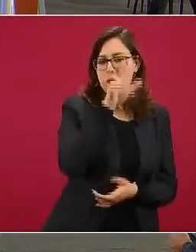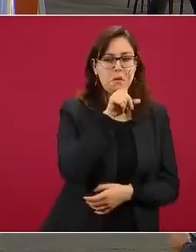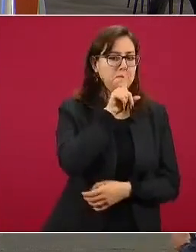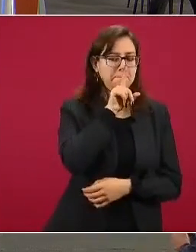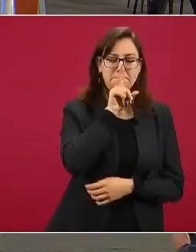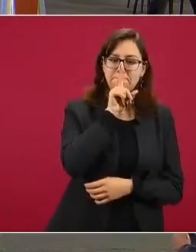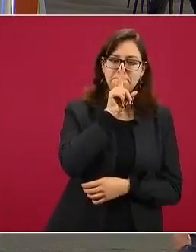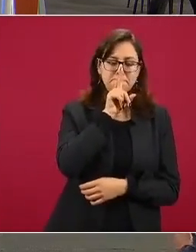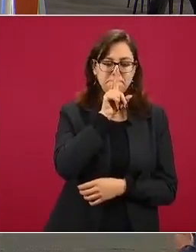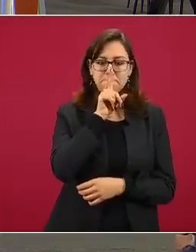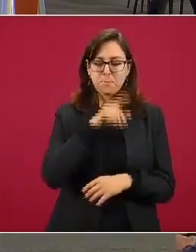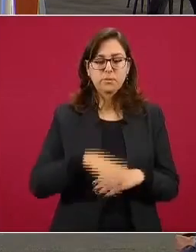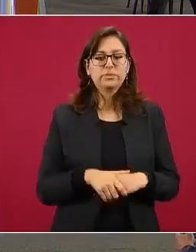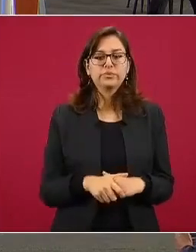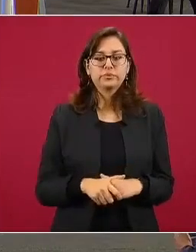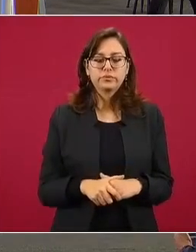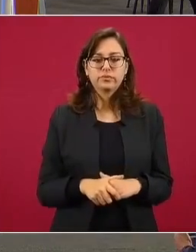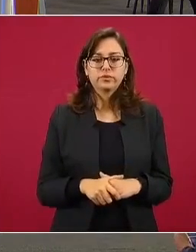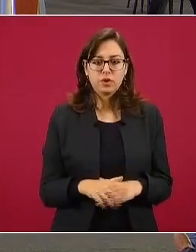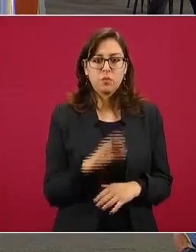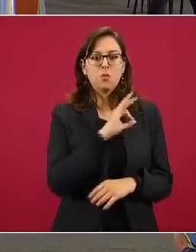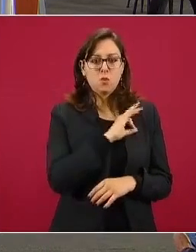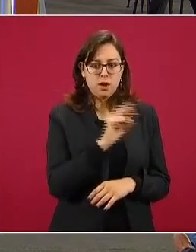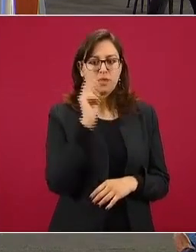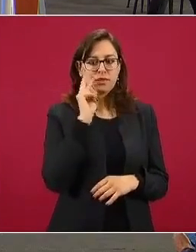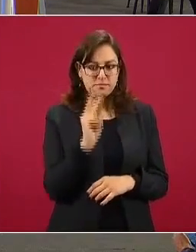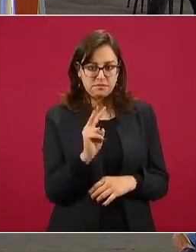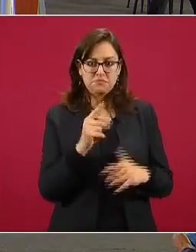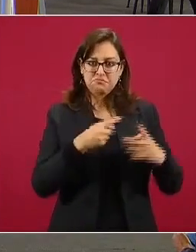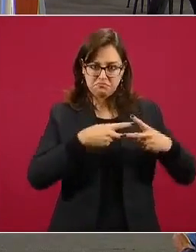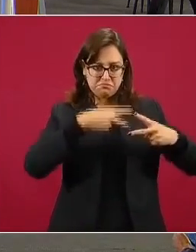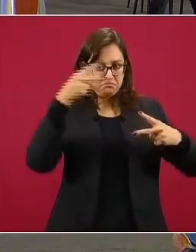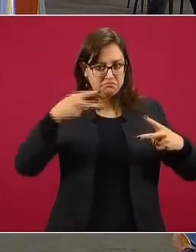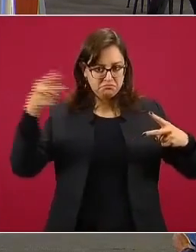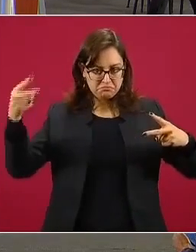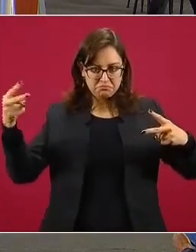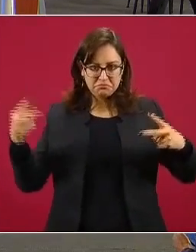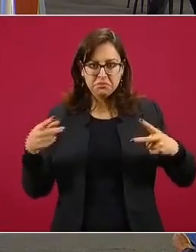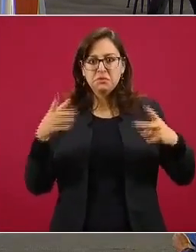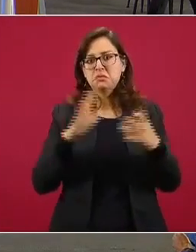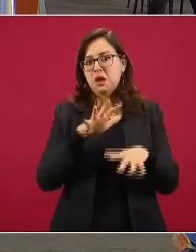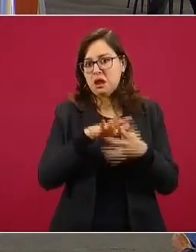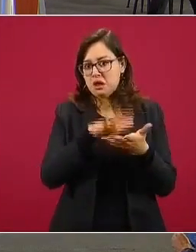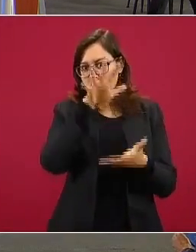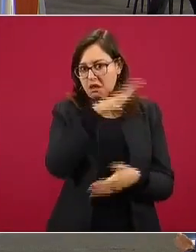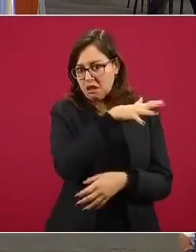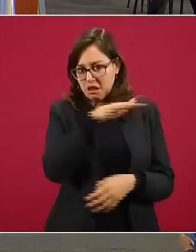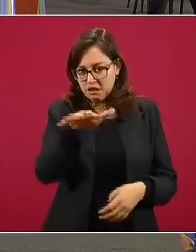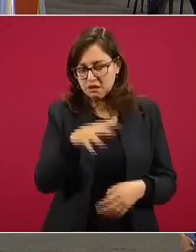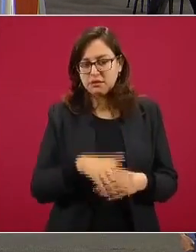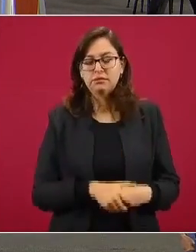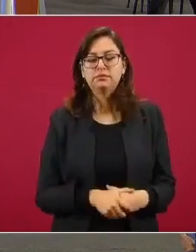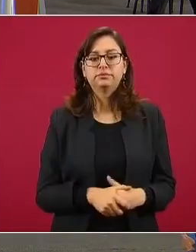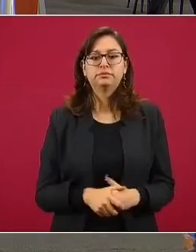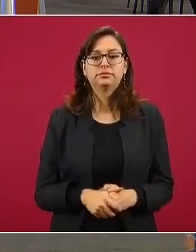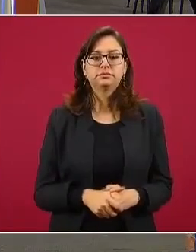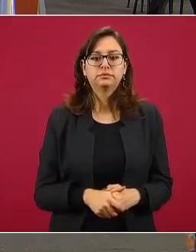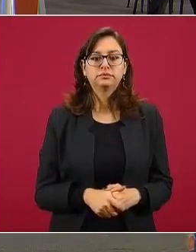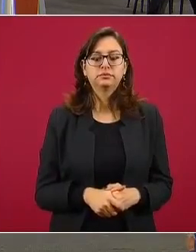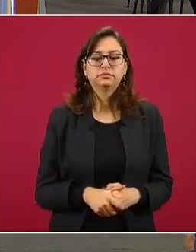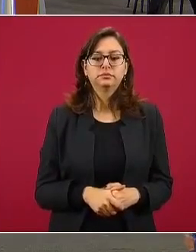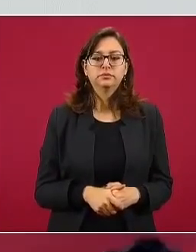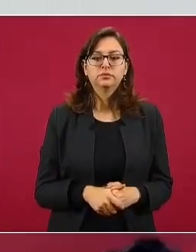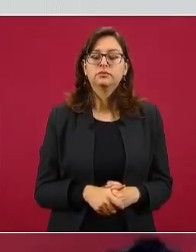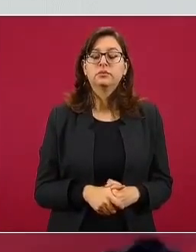hospitalización general, hospitalización en lo equivalente a terapia intensiva. Y vemos que en la curva nacional llegamos